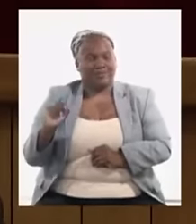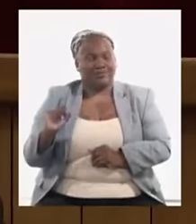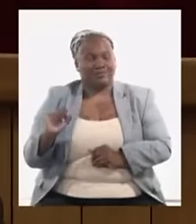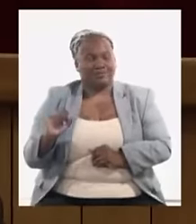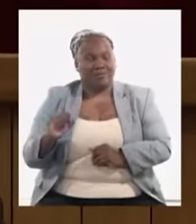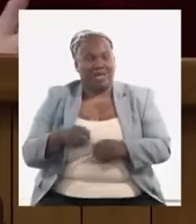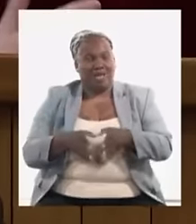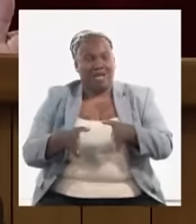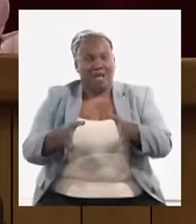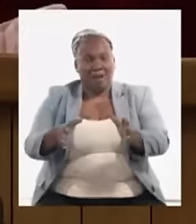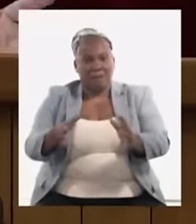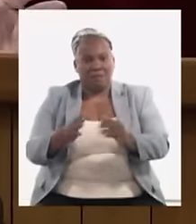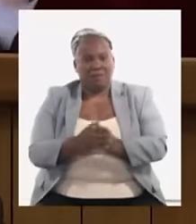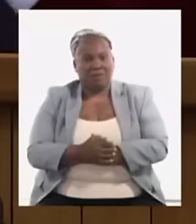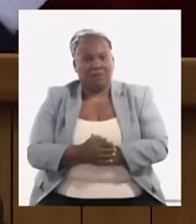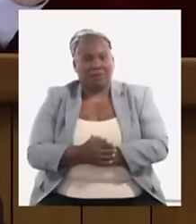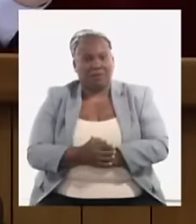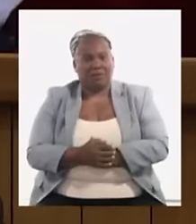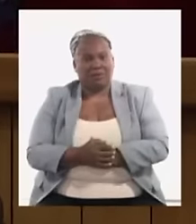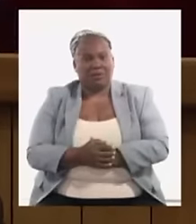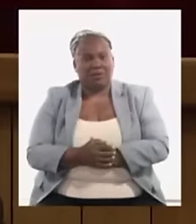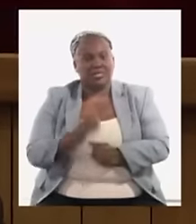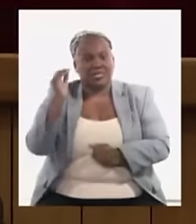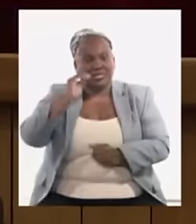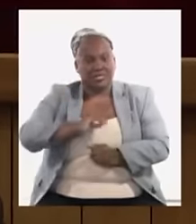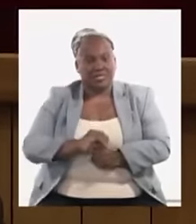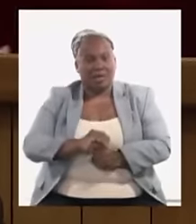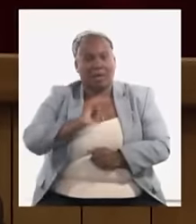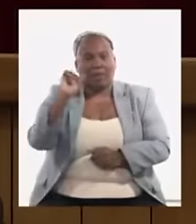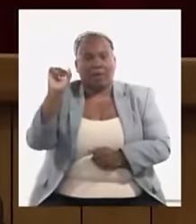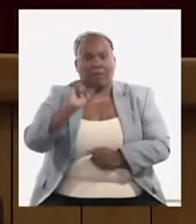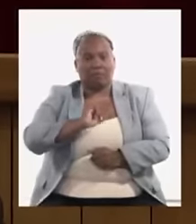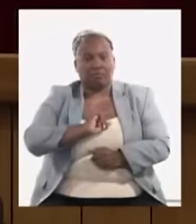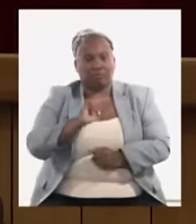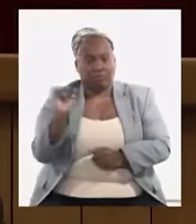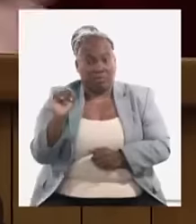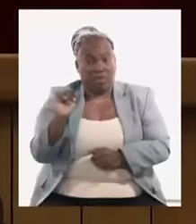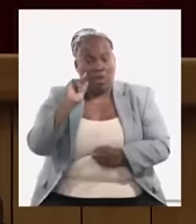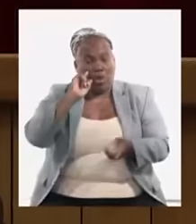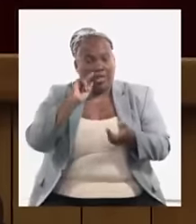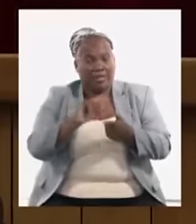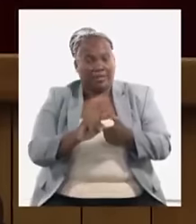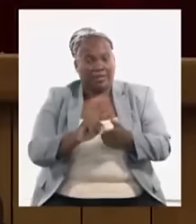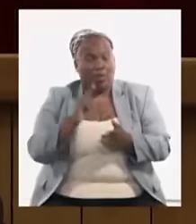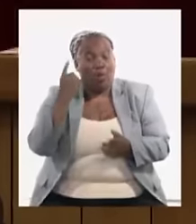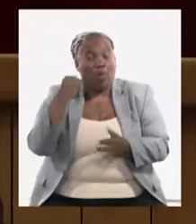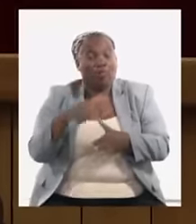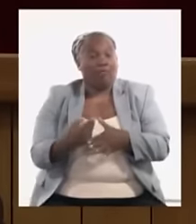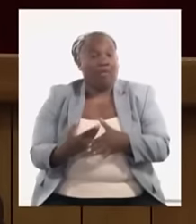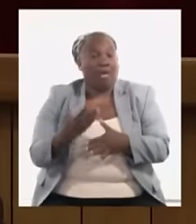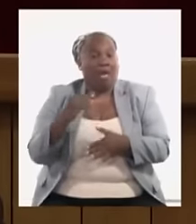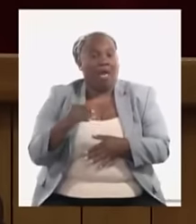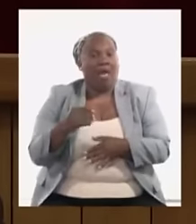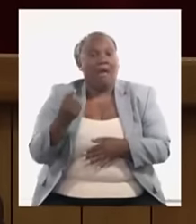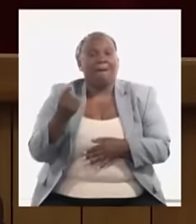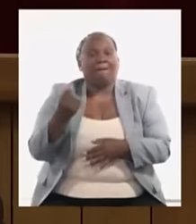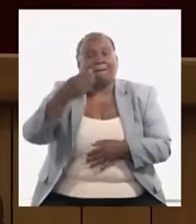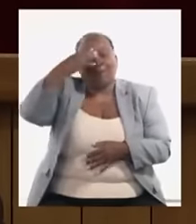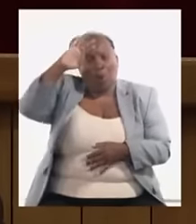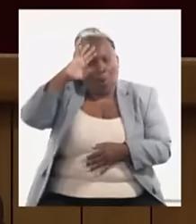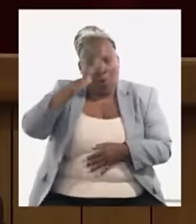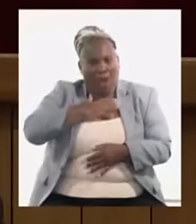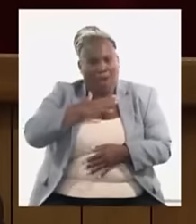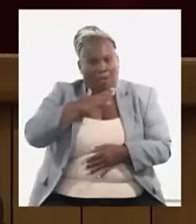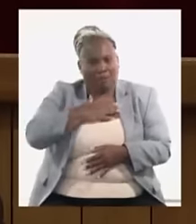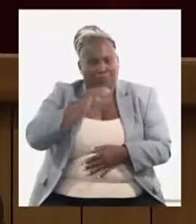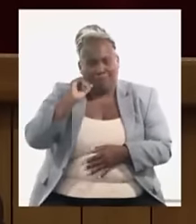para poder ir saliendo a lograr esas metas donde un día podamos decir es el peso cubano el que aquí vale